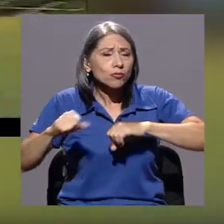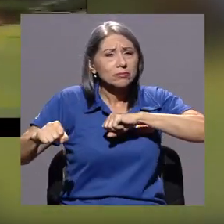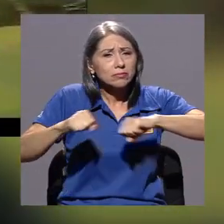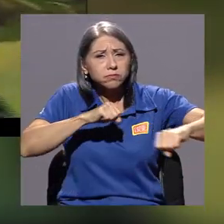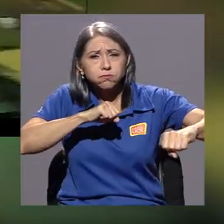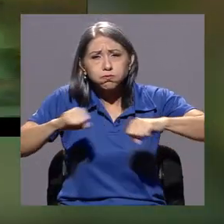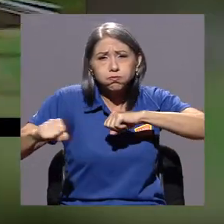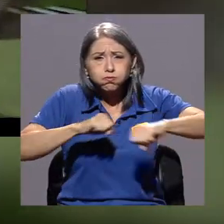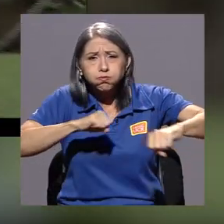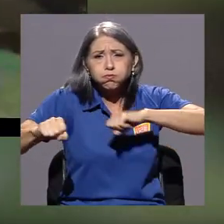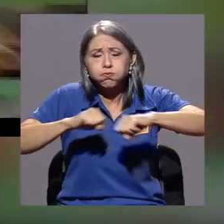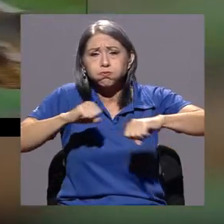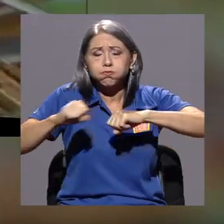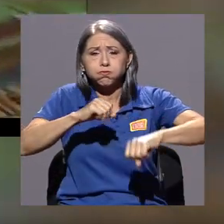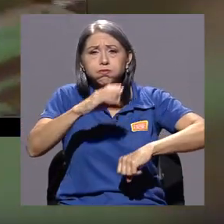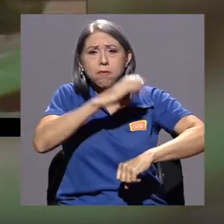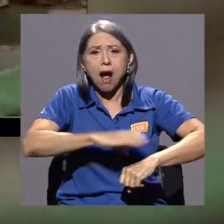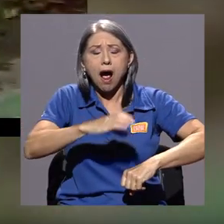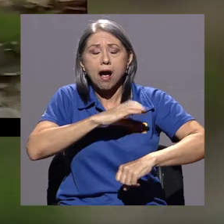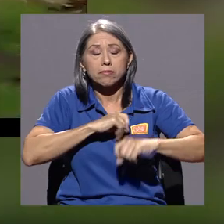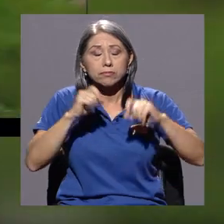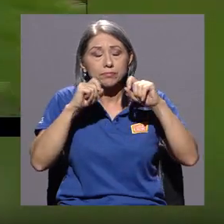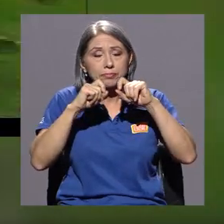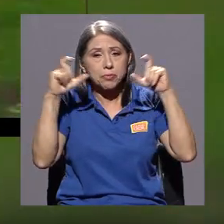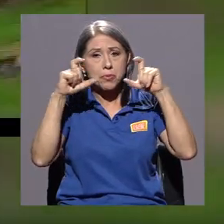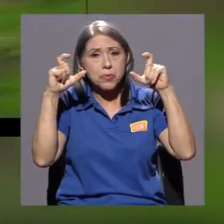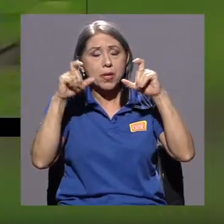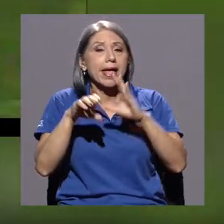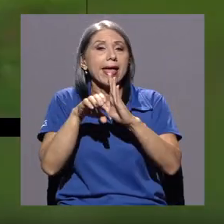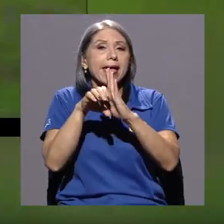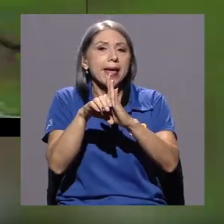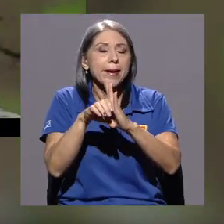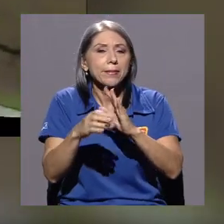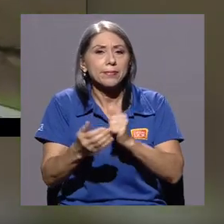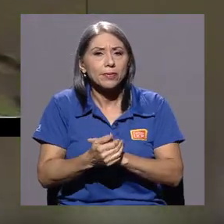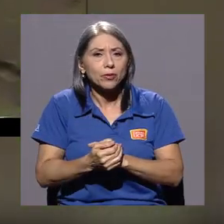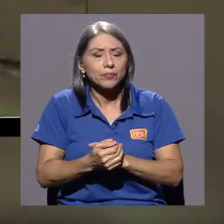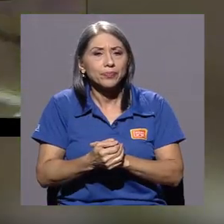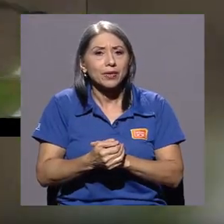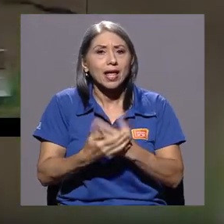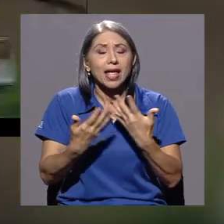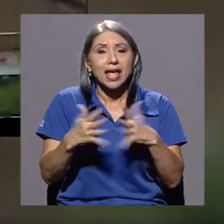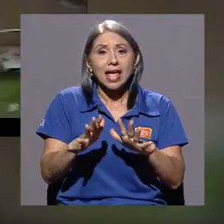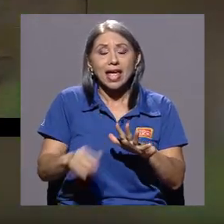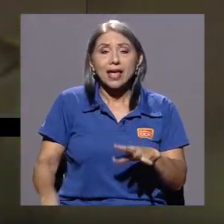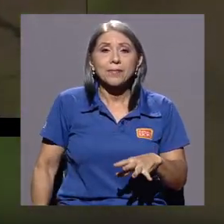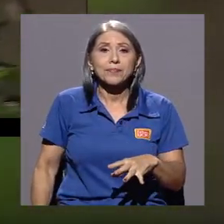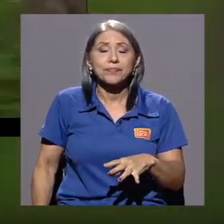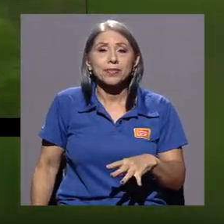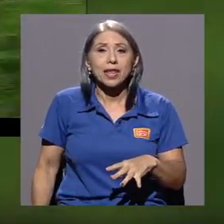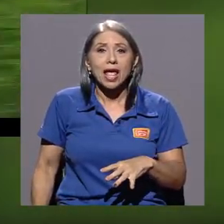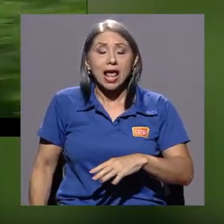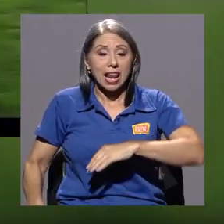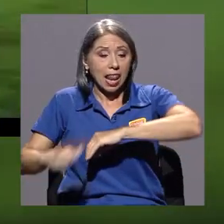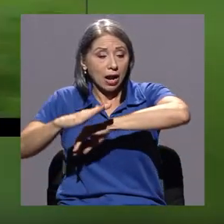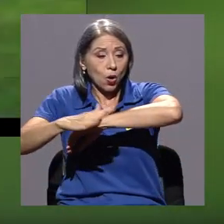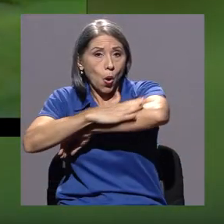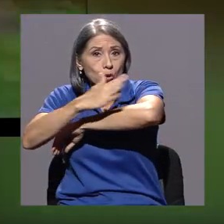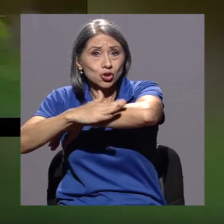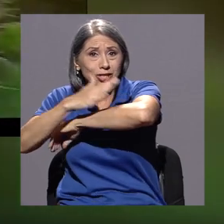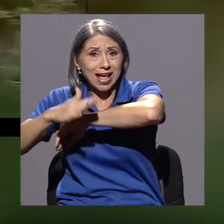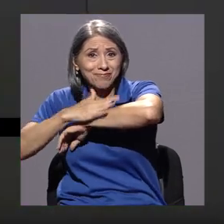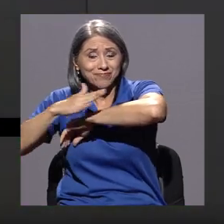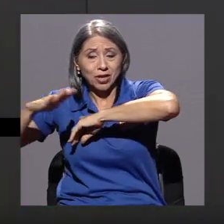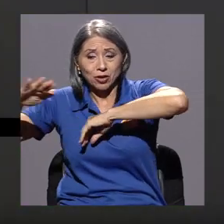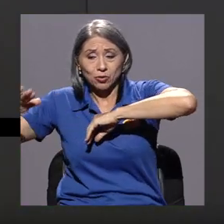características impresionantes, digamos, como por ejemplo el hecho de que la línea de costa se elevó